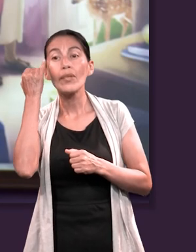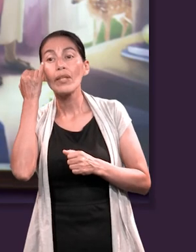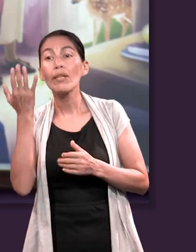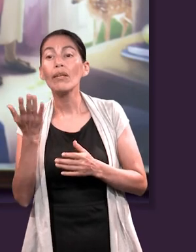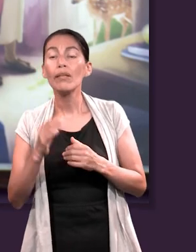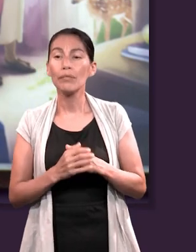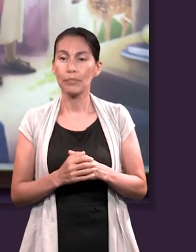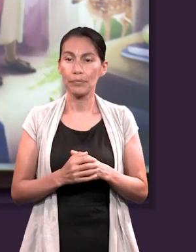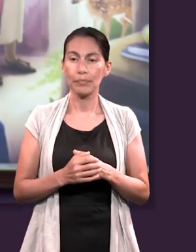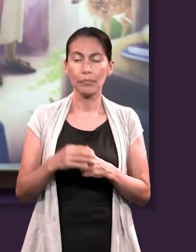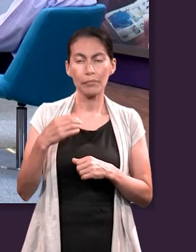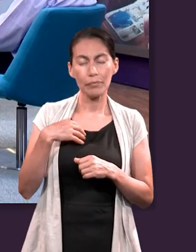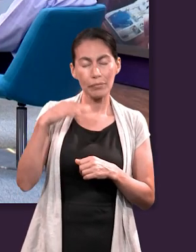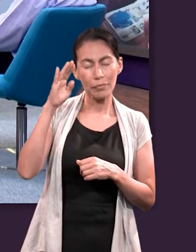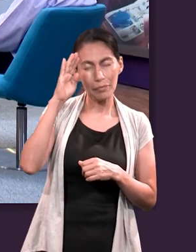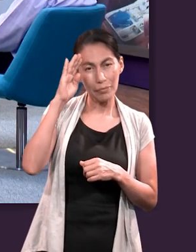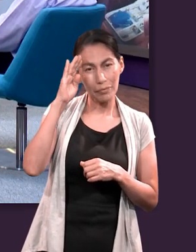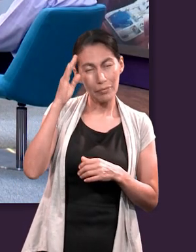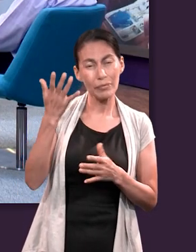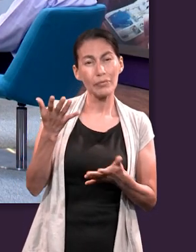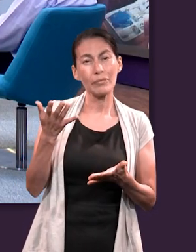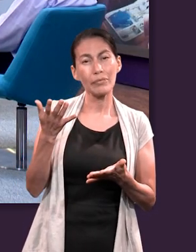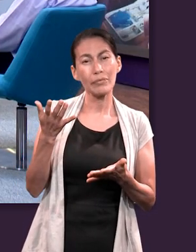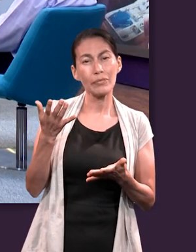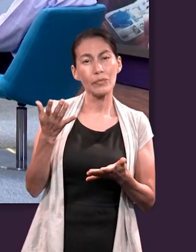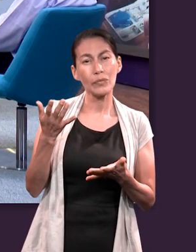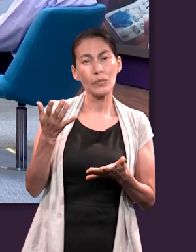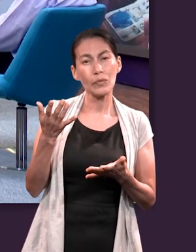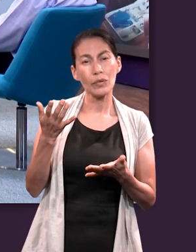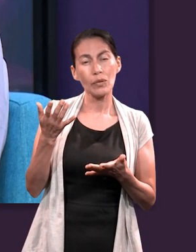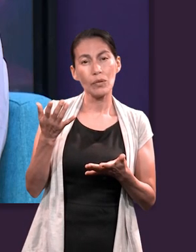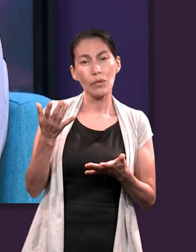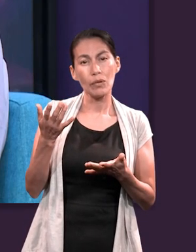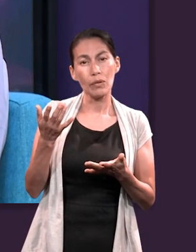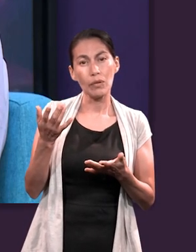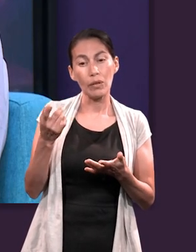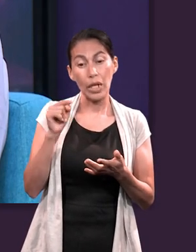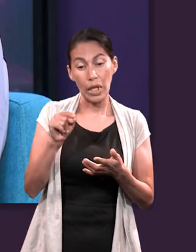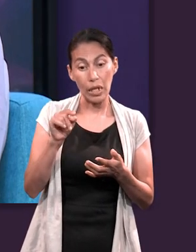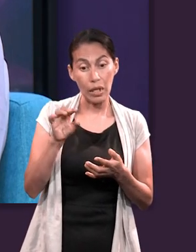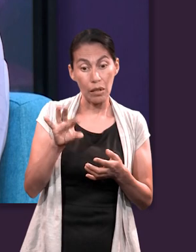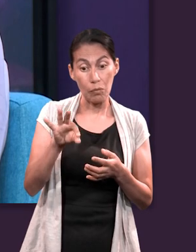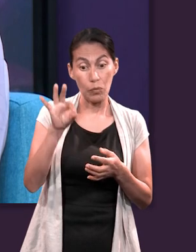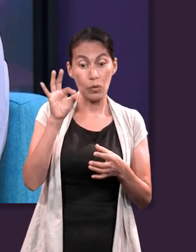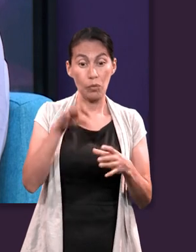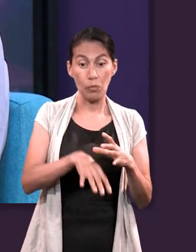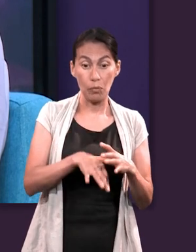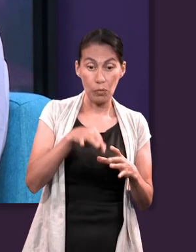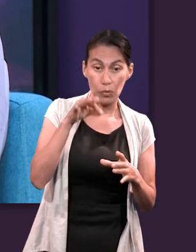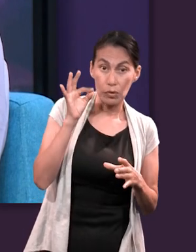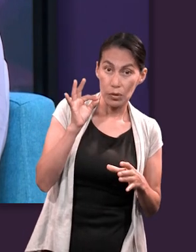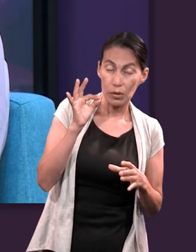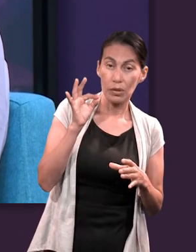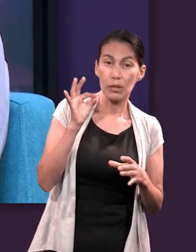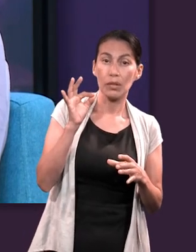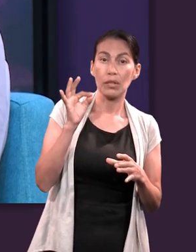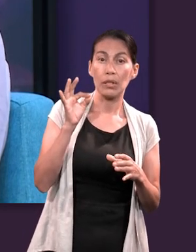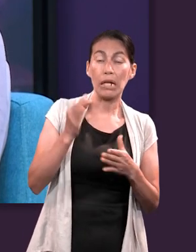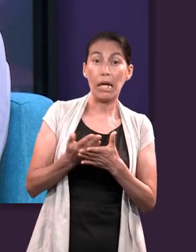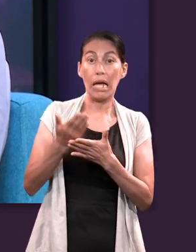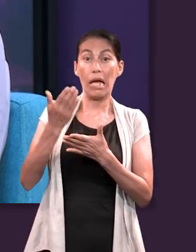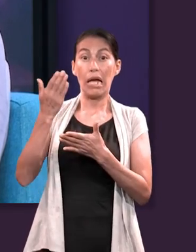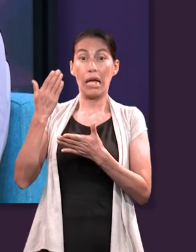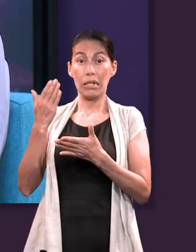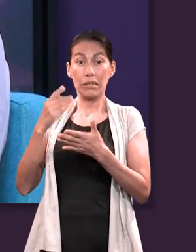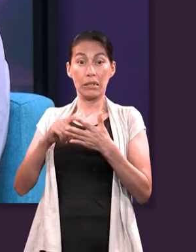Muchas gracias, Isai. Yo creo que una de las cosas que podemos destacar aquí es